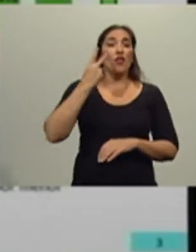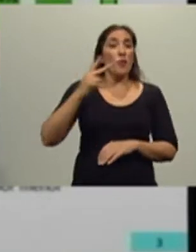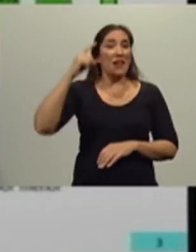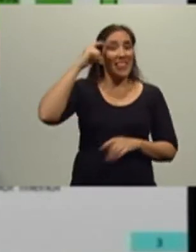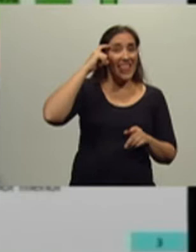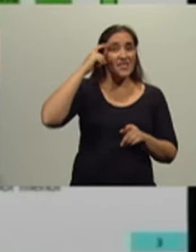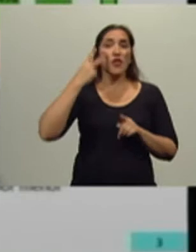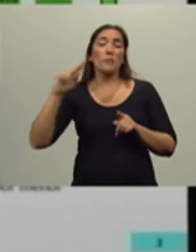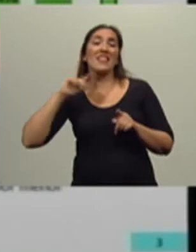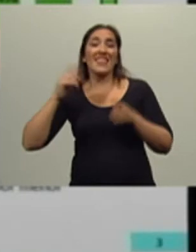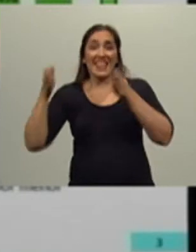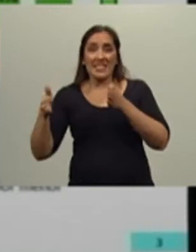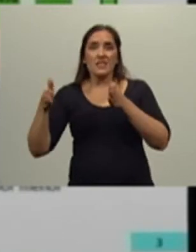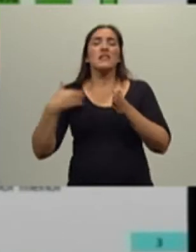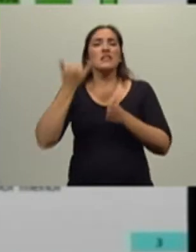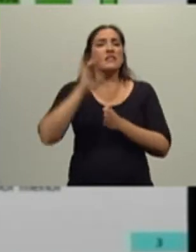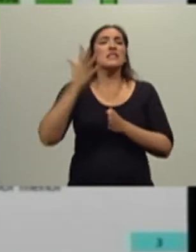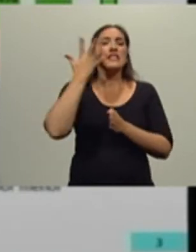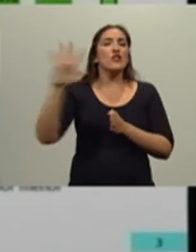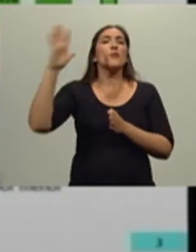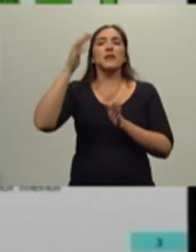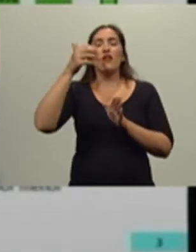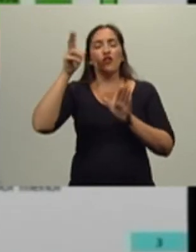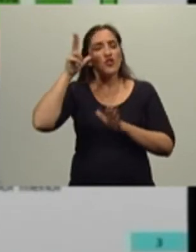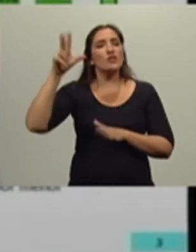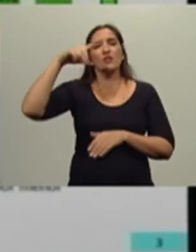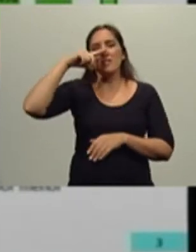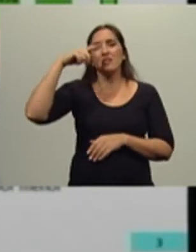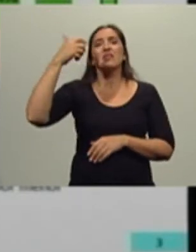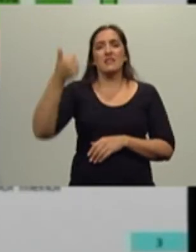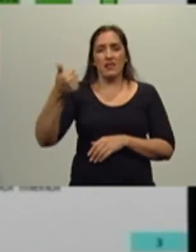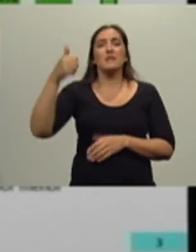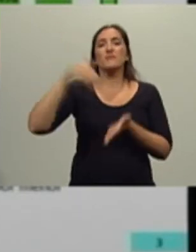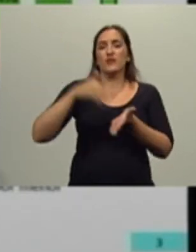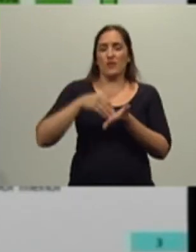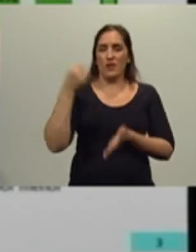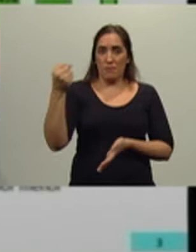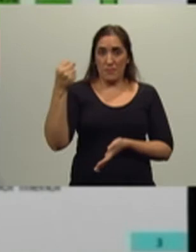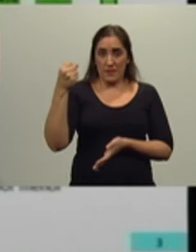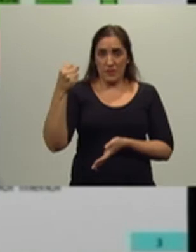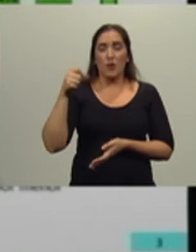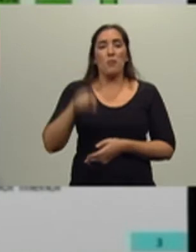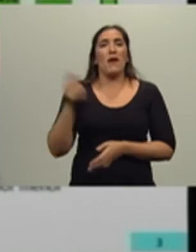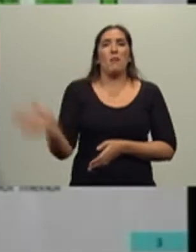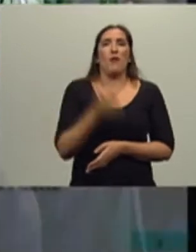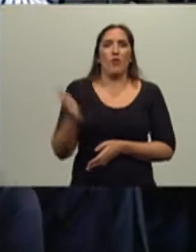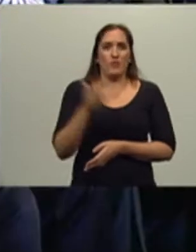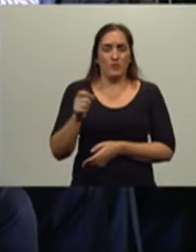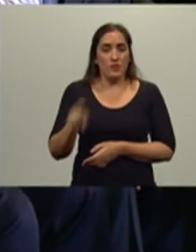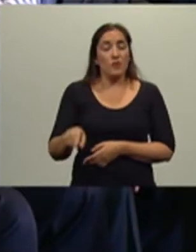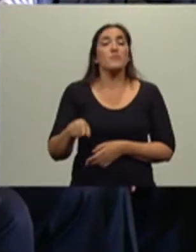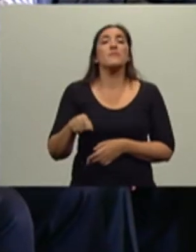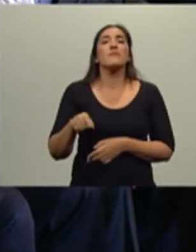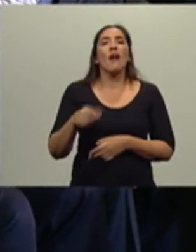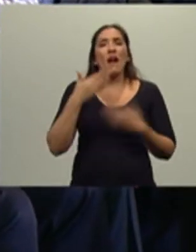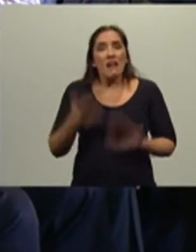2013 5.860 millones de pesos, línea de créditos para la inversión productiva que se pudo hacer